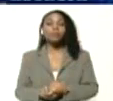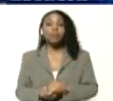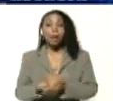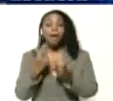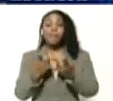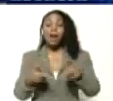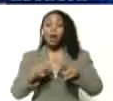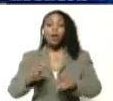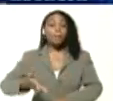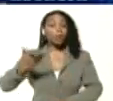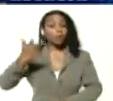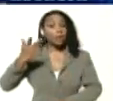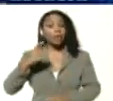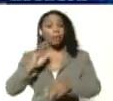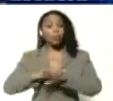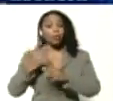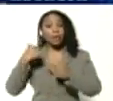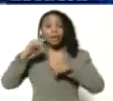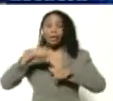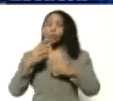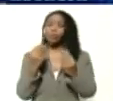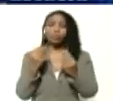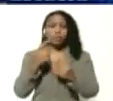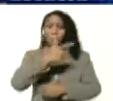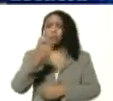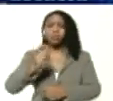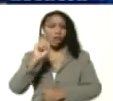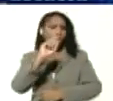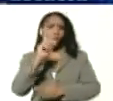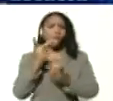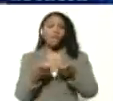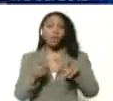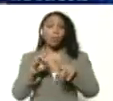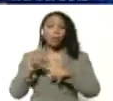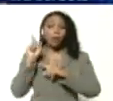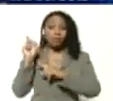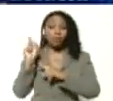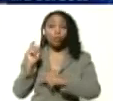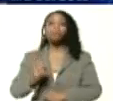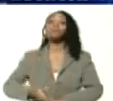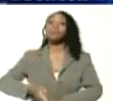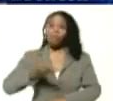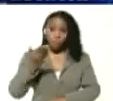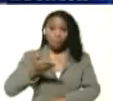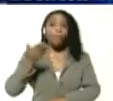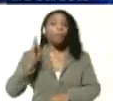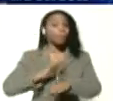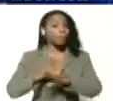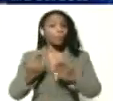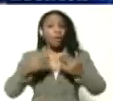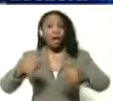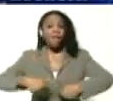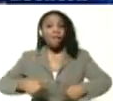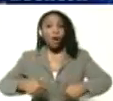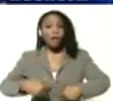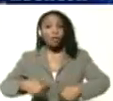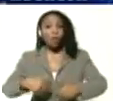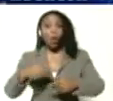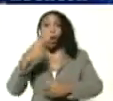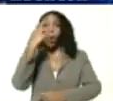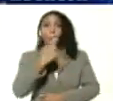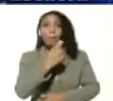tiene. Bueno, a mejor aquí no le damos mucho valor a mucha gente, ¿no? Pero esto es muy importante porque es el esfuerzo, el